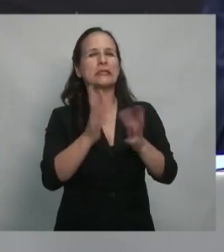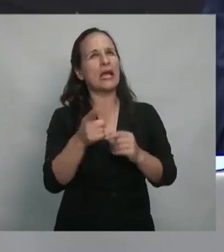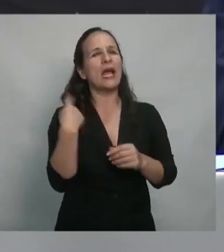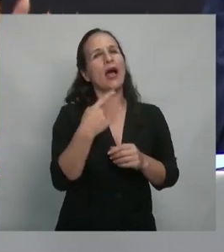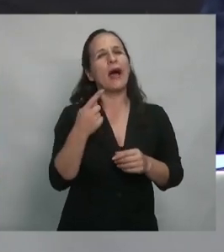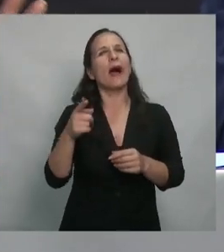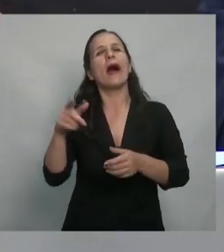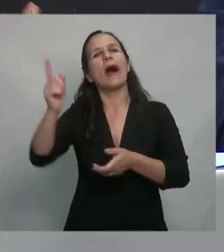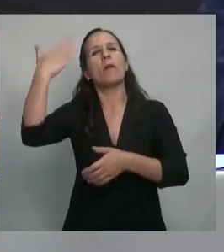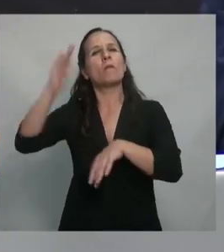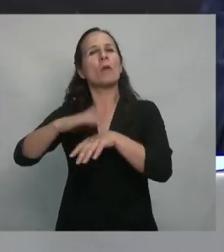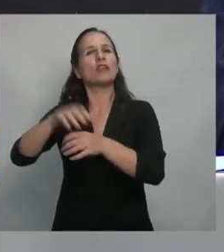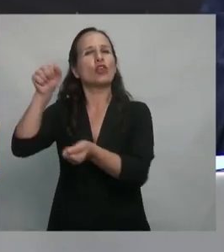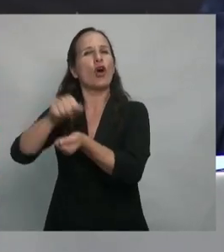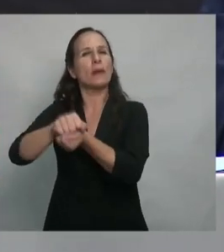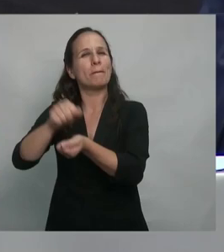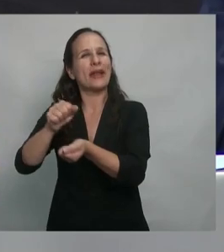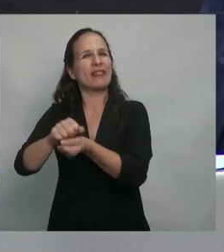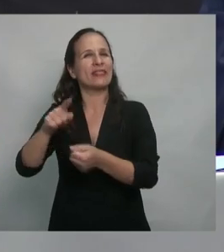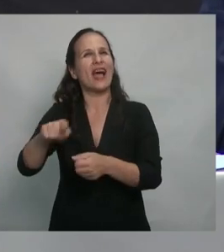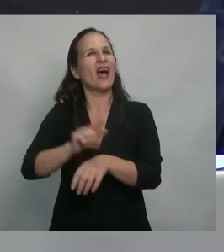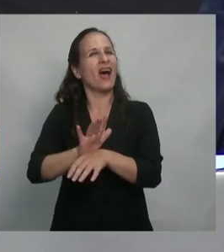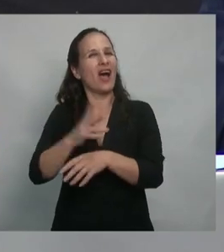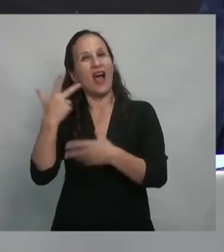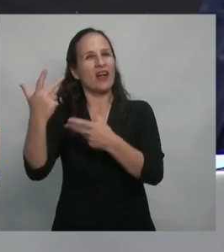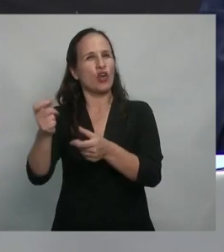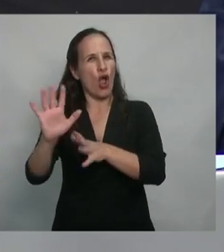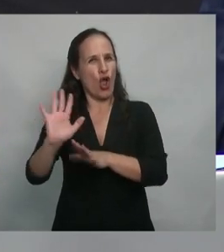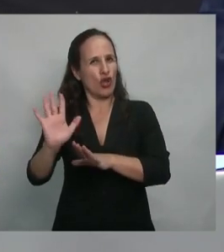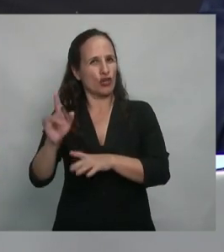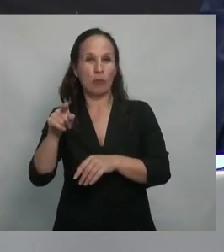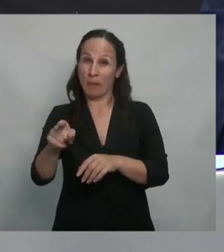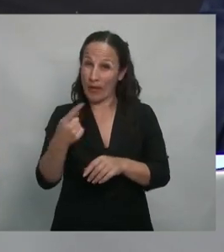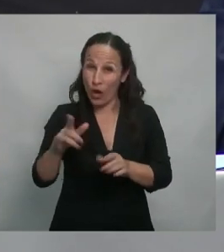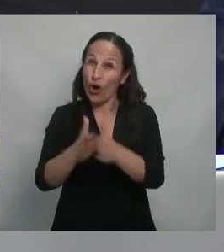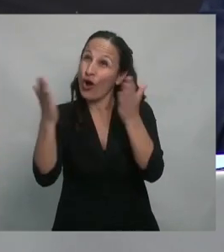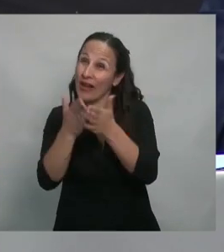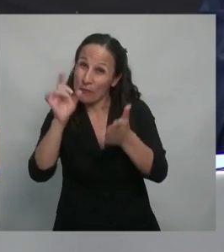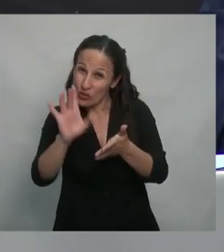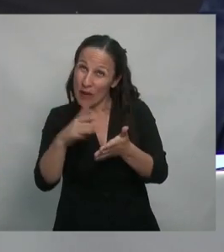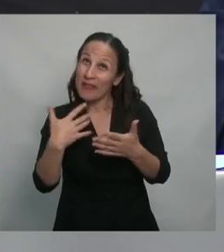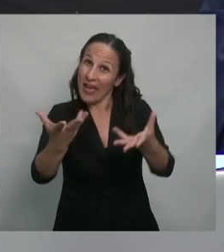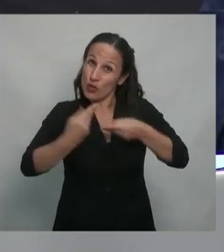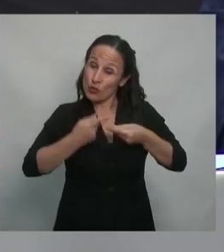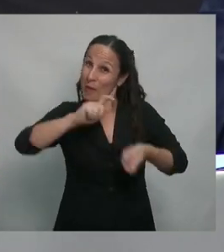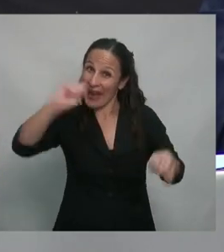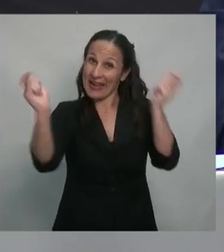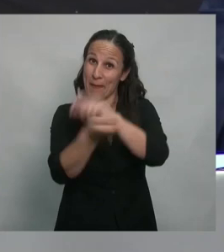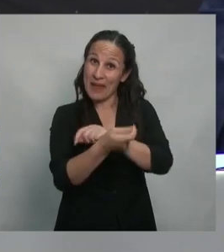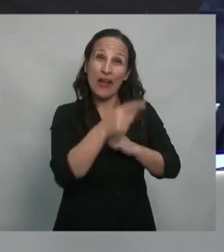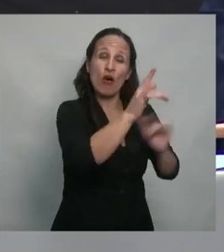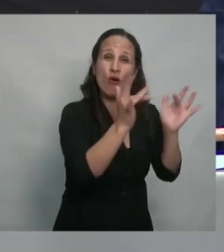negar lo que no podemos creer es que solamente a través de los libros podemos cambiar las cosas o a través de las redes